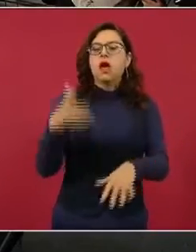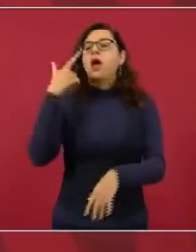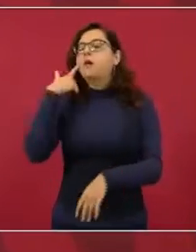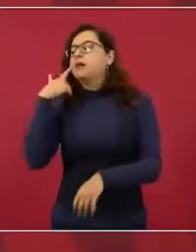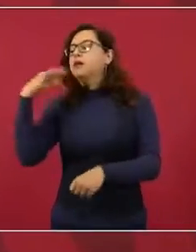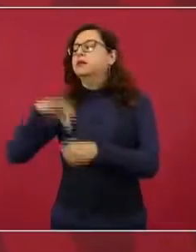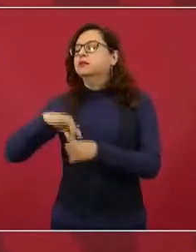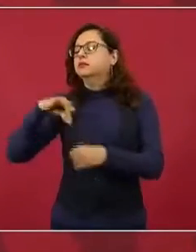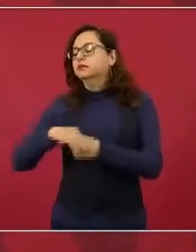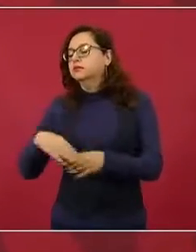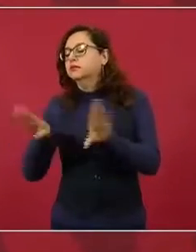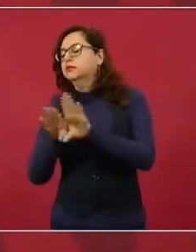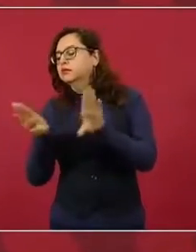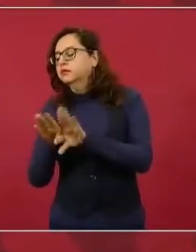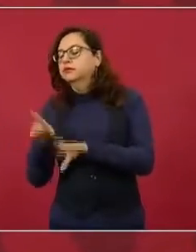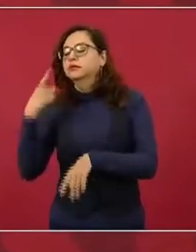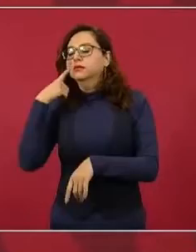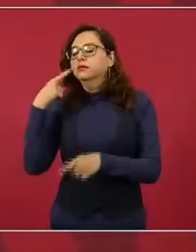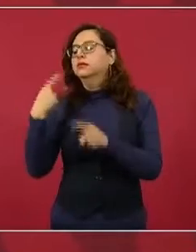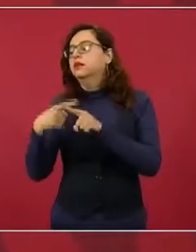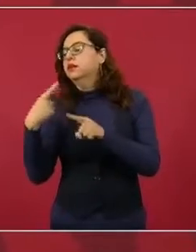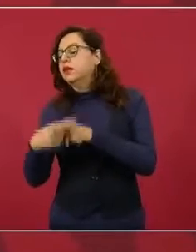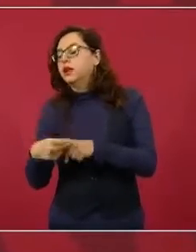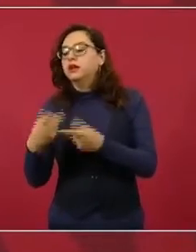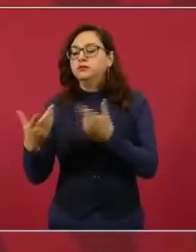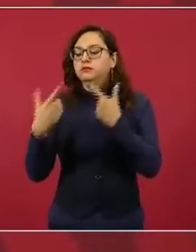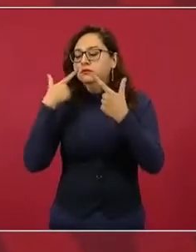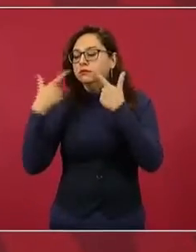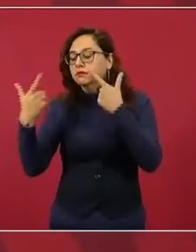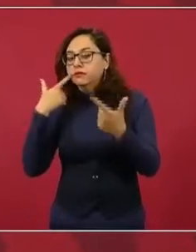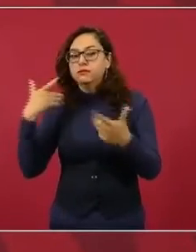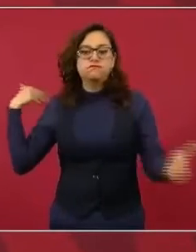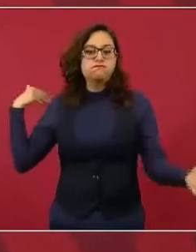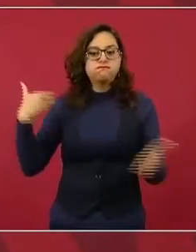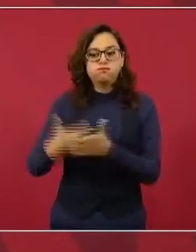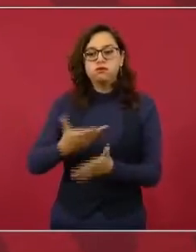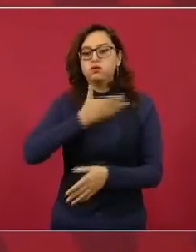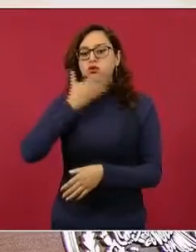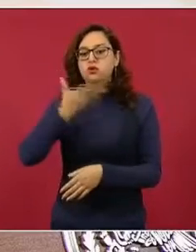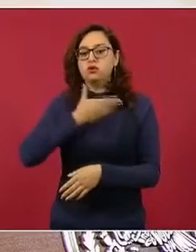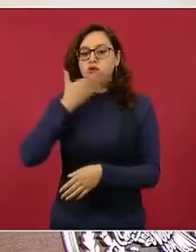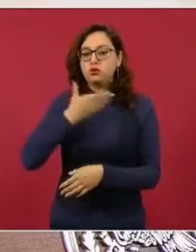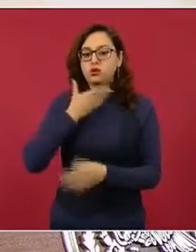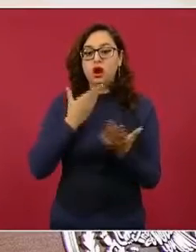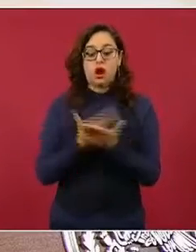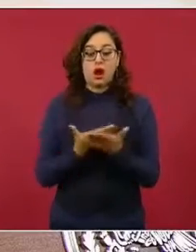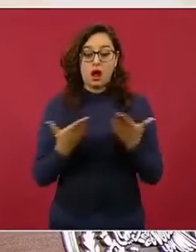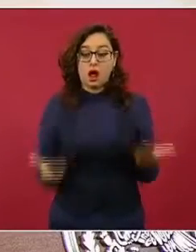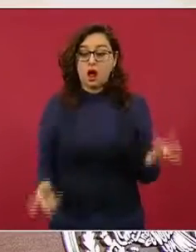para votar, pero ahora no fue así. Entonces,